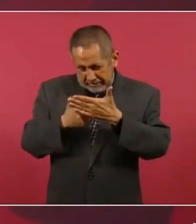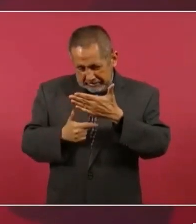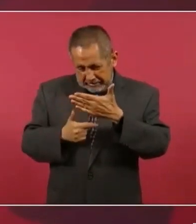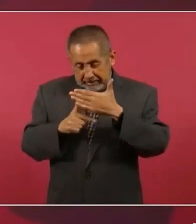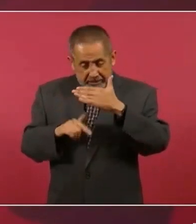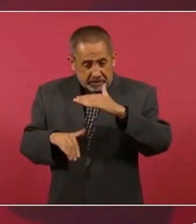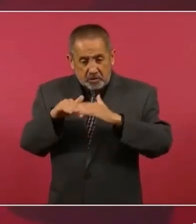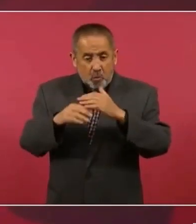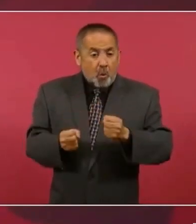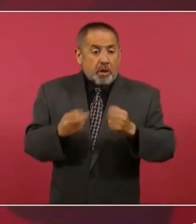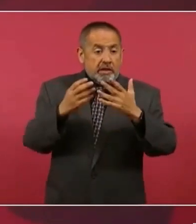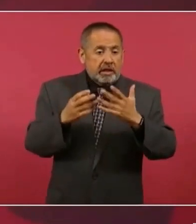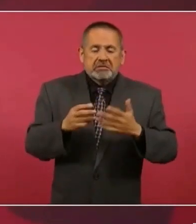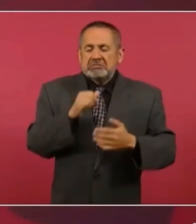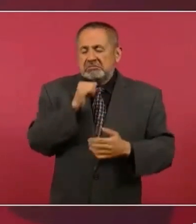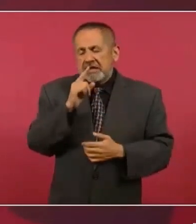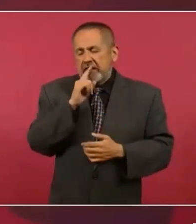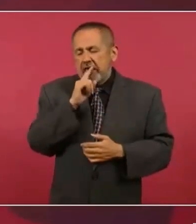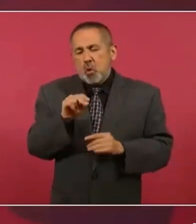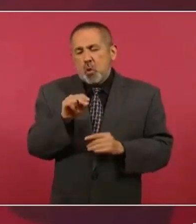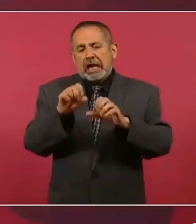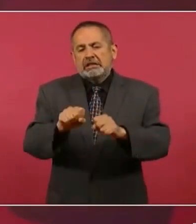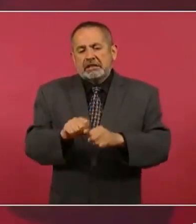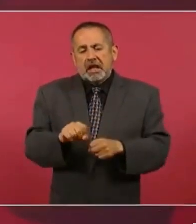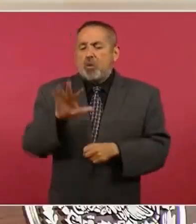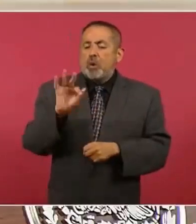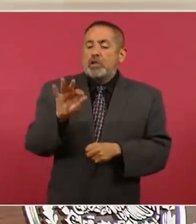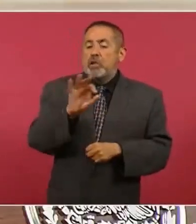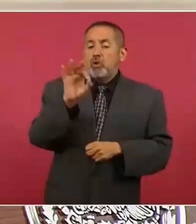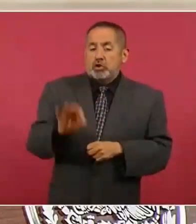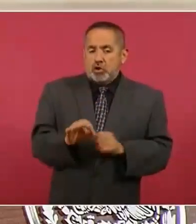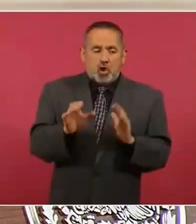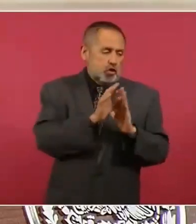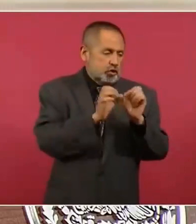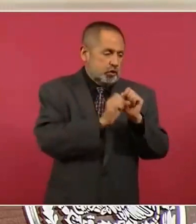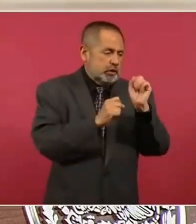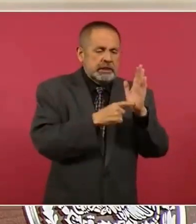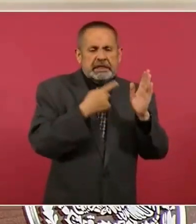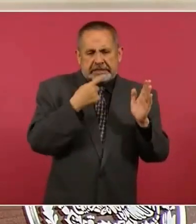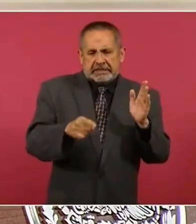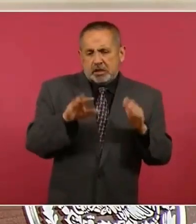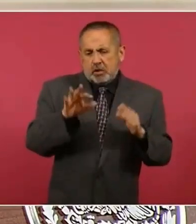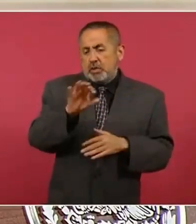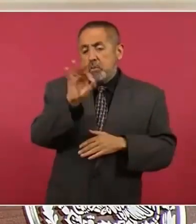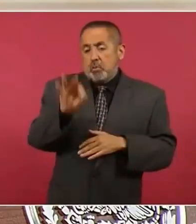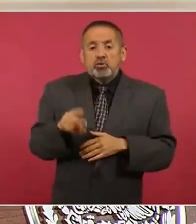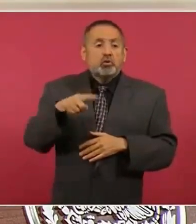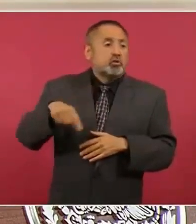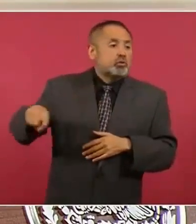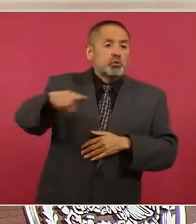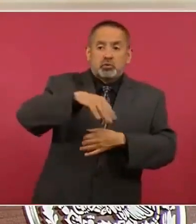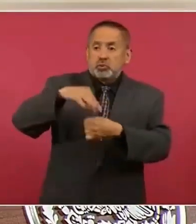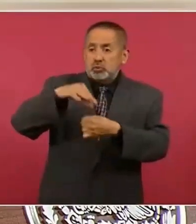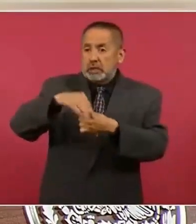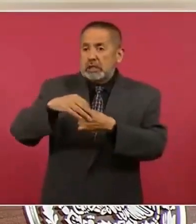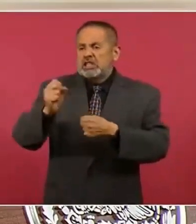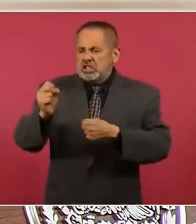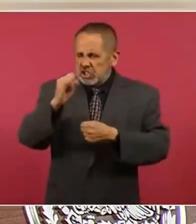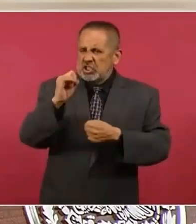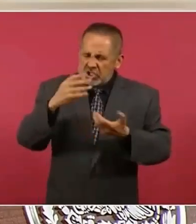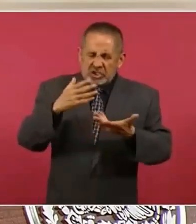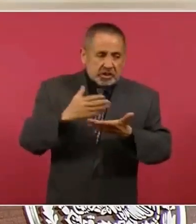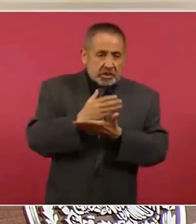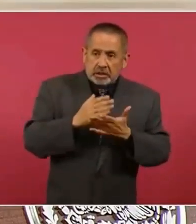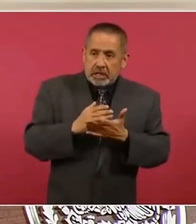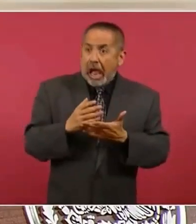Constitución. El 40% de los ciudadanos, para que la consulta sea